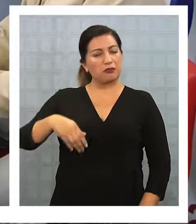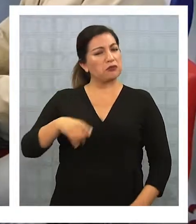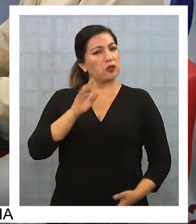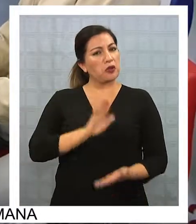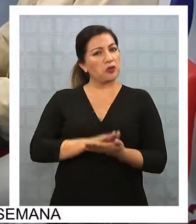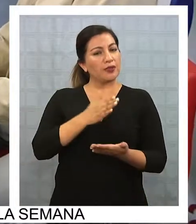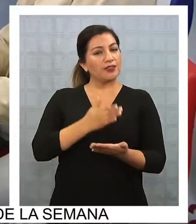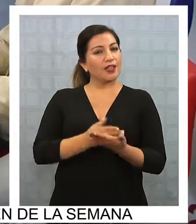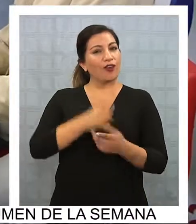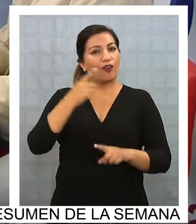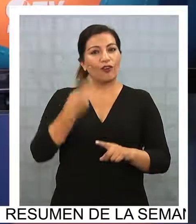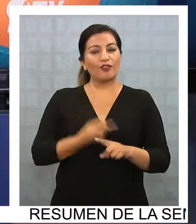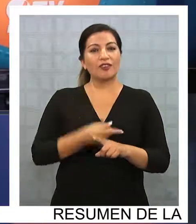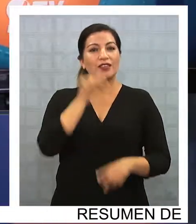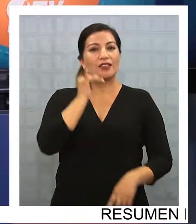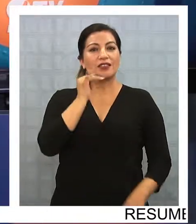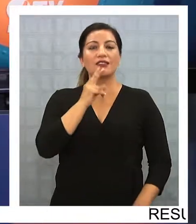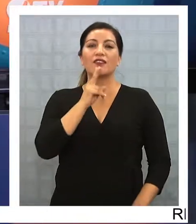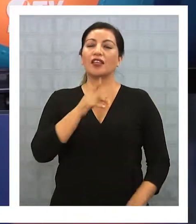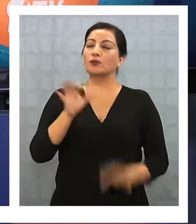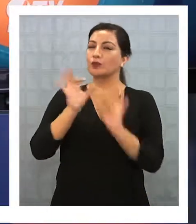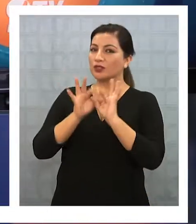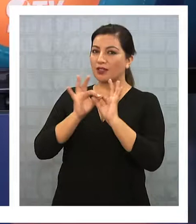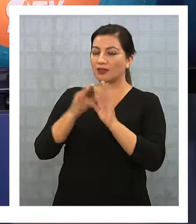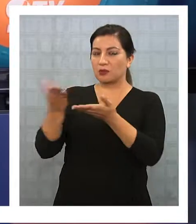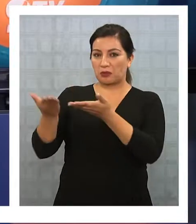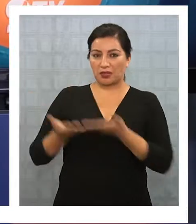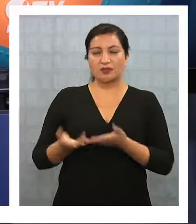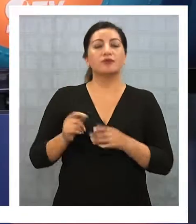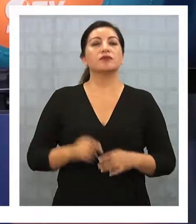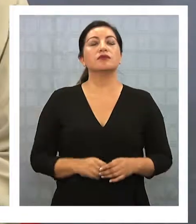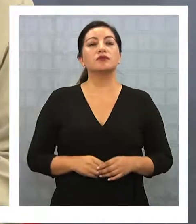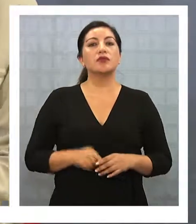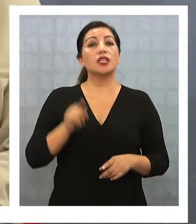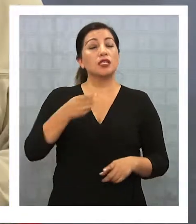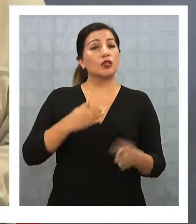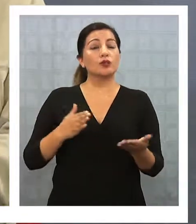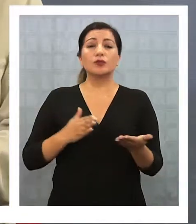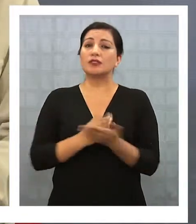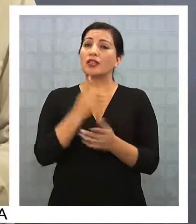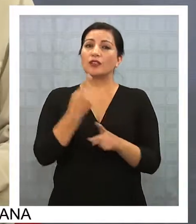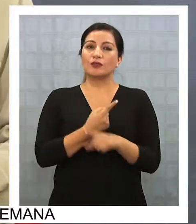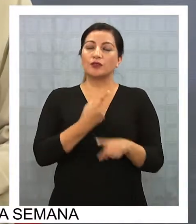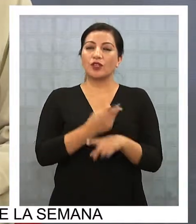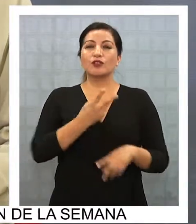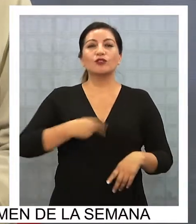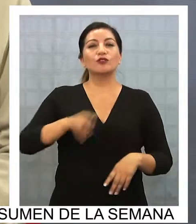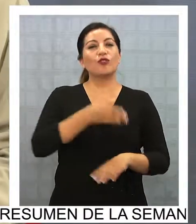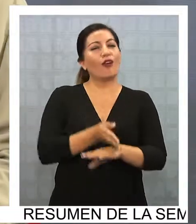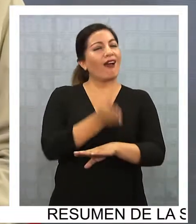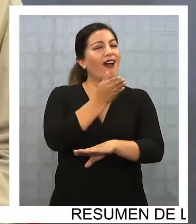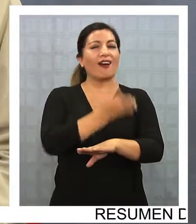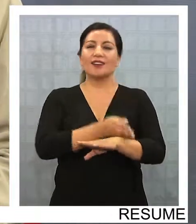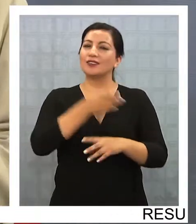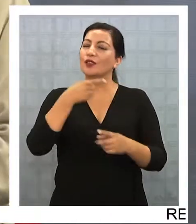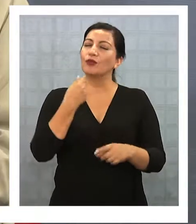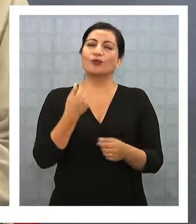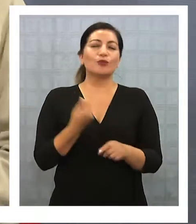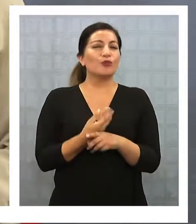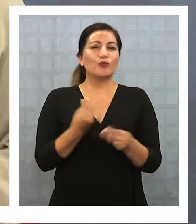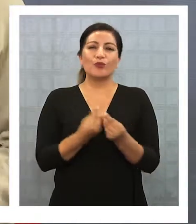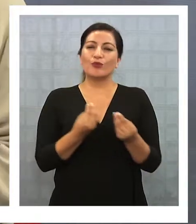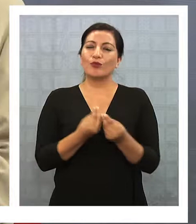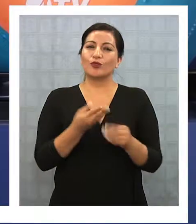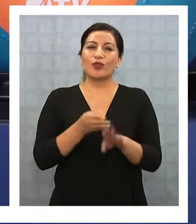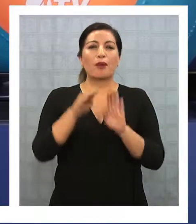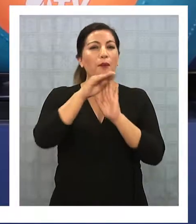Fulvio? Bienvenido una vez más a Iquique Televisión Gracias Reinaldo por la invitación Quería partir de esta conversación, nosotros te hemos entrevistado muchas veces tú has estado en